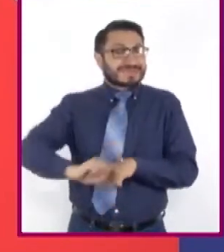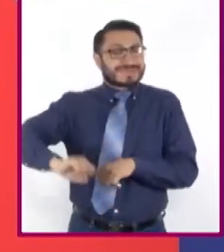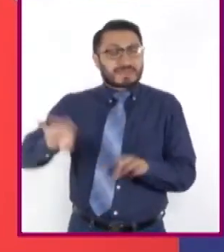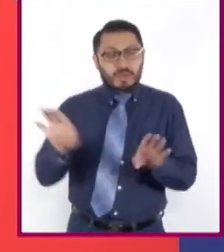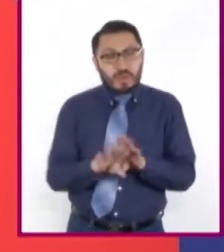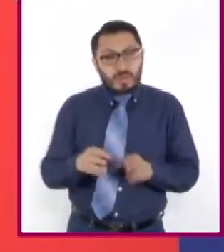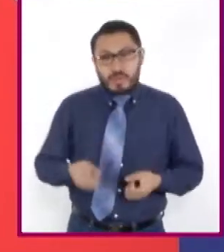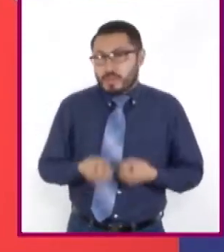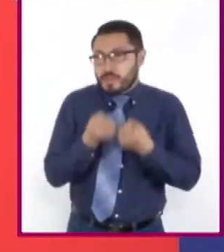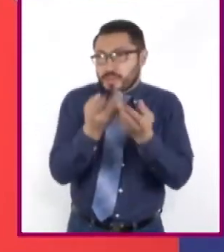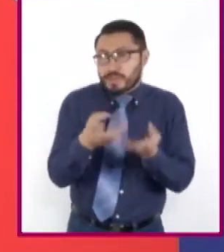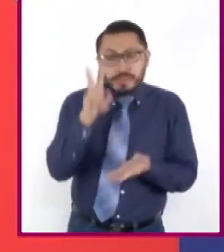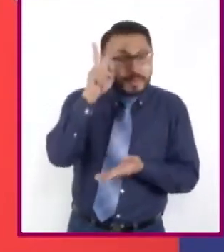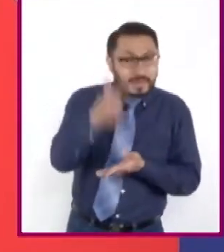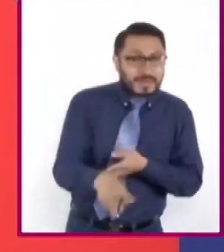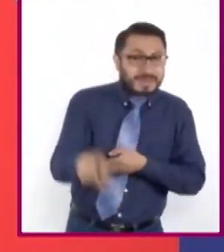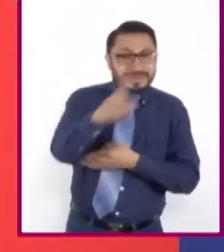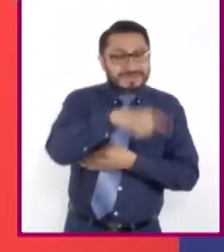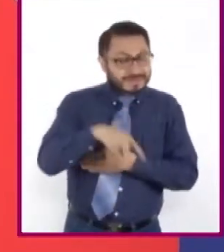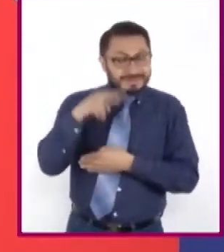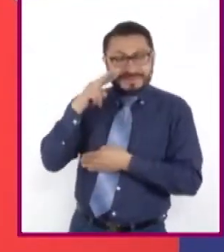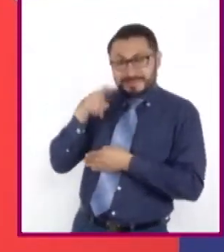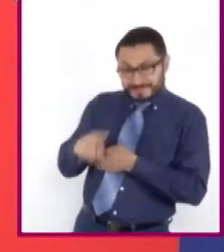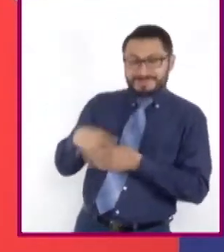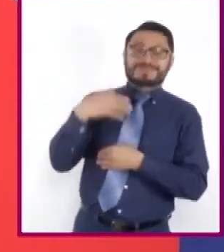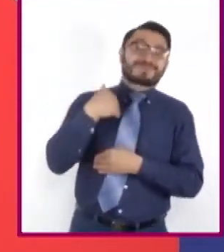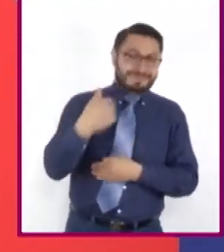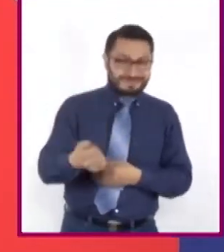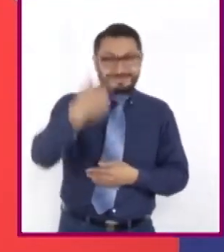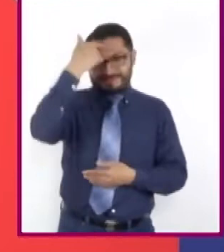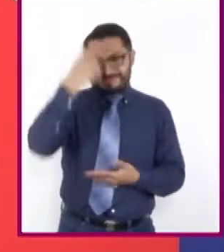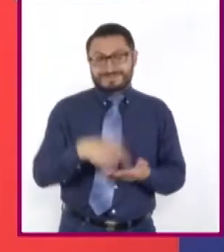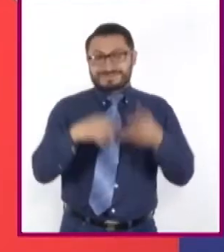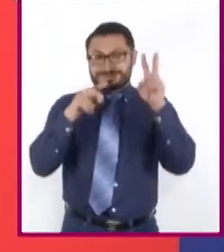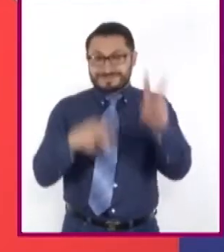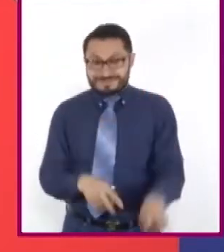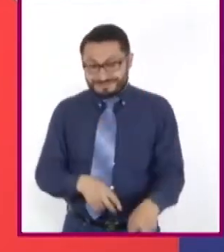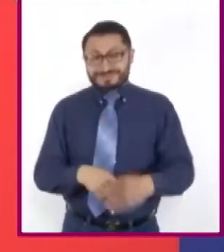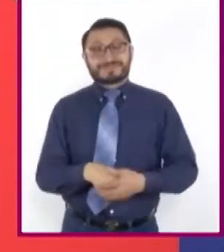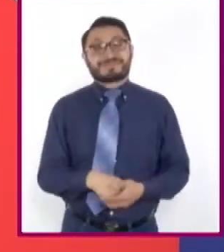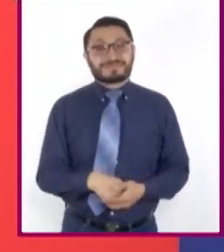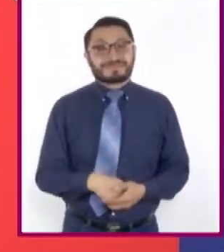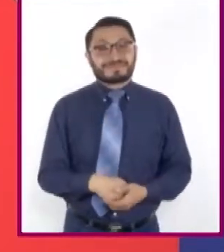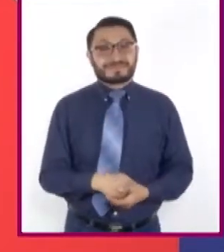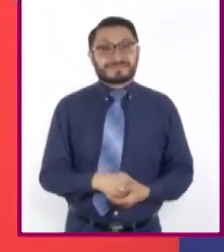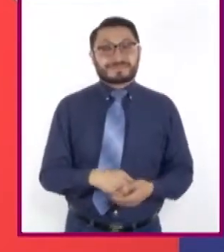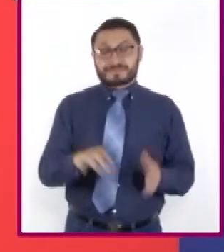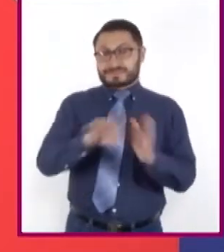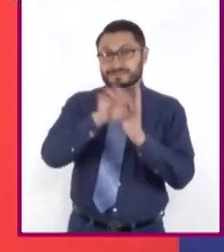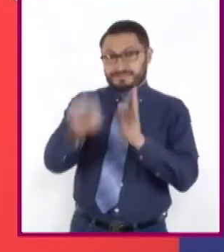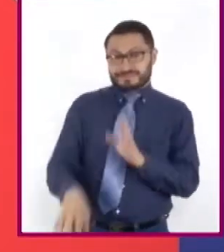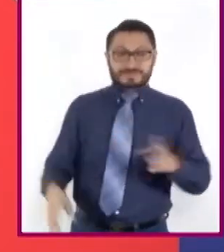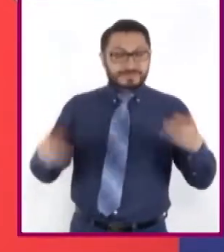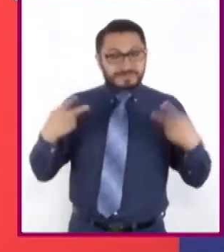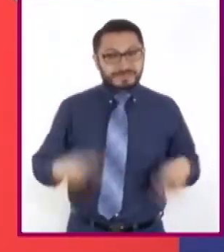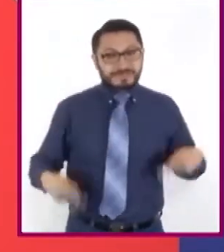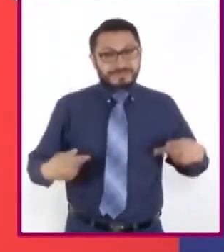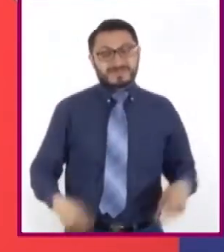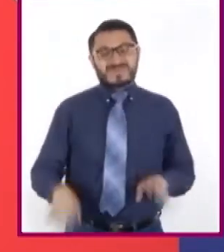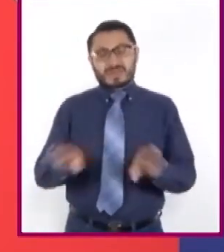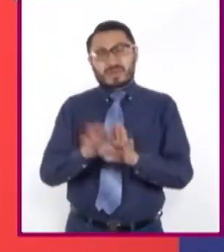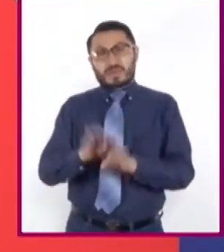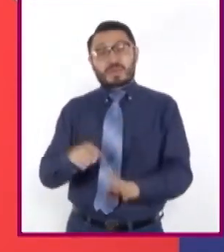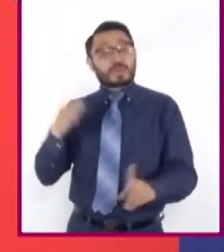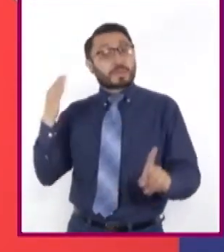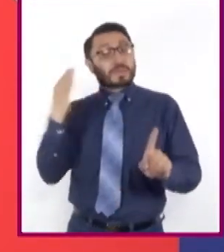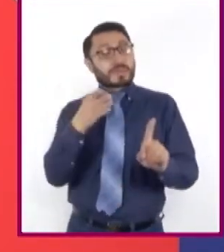obra, hacerla creíble y lograr sensaciones en los espacios que observamos, como si el artista tratara de desafiar